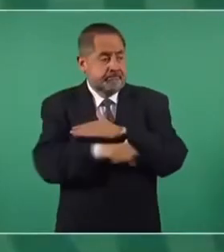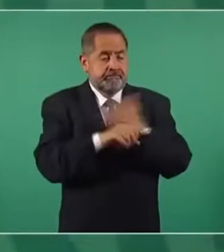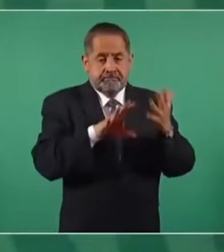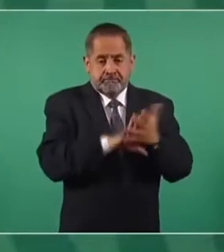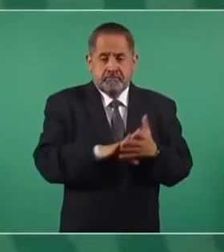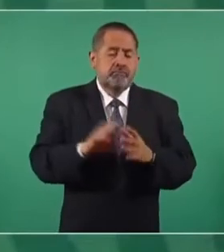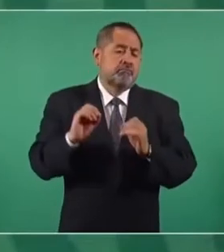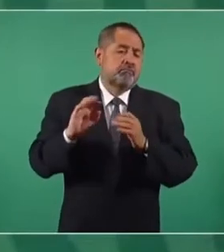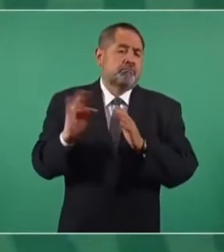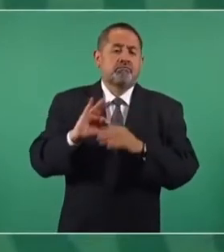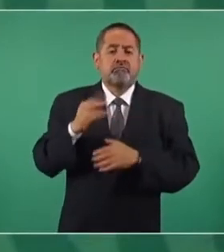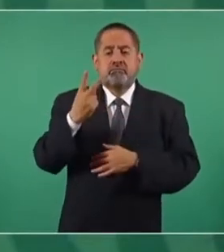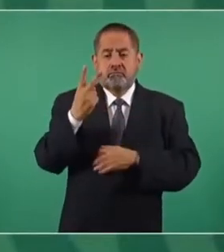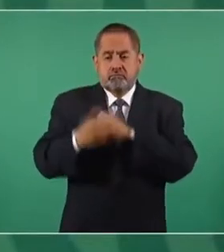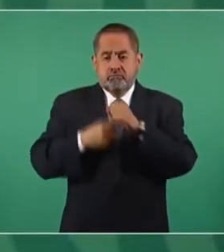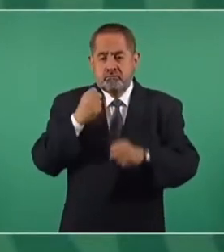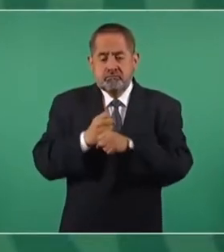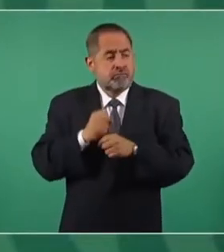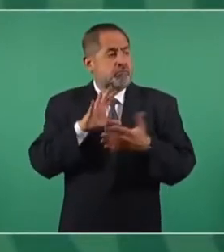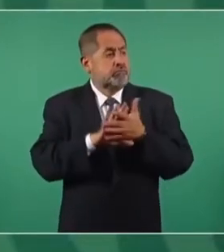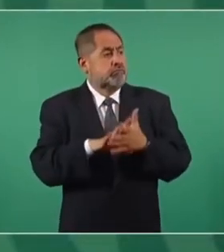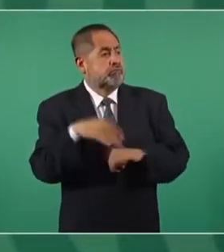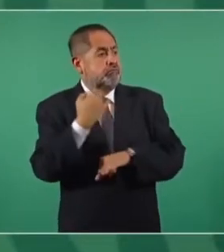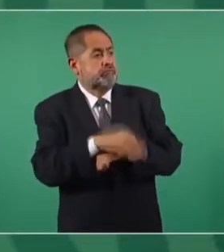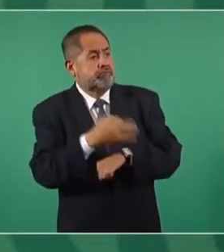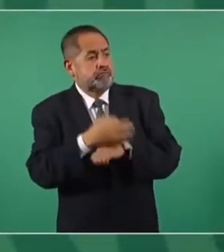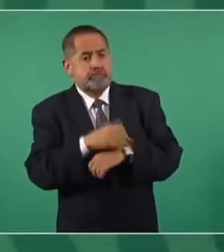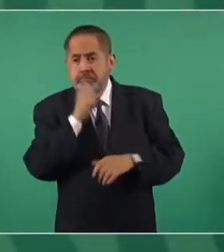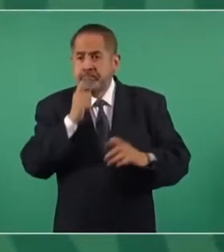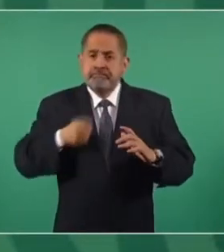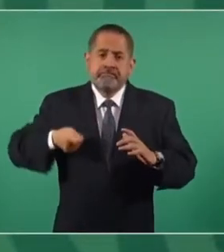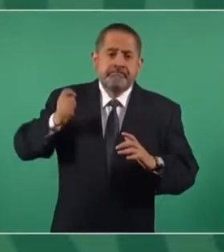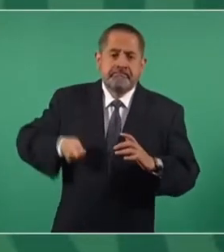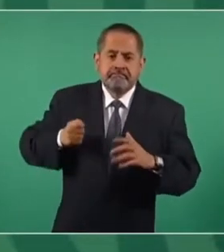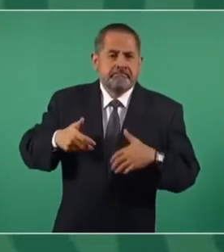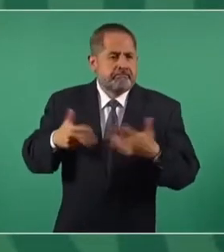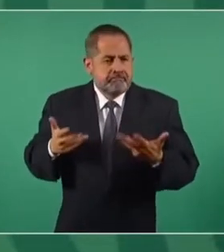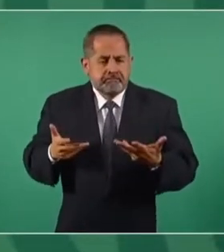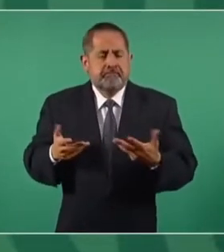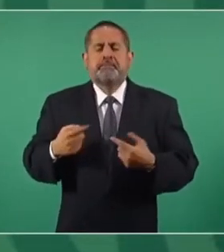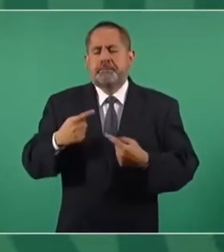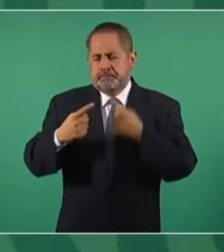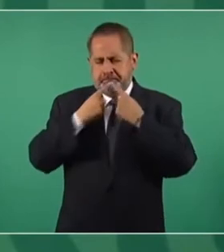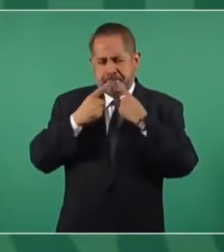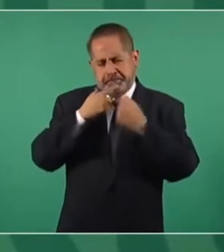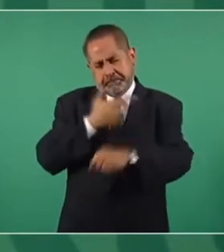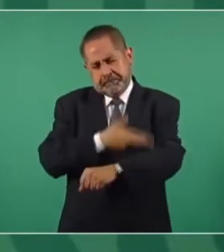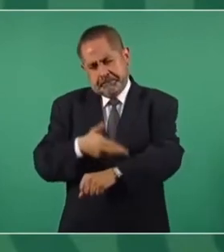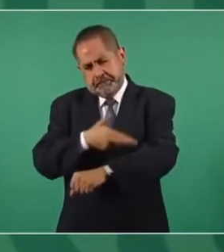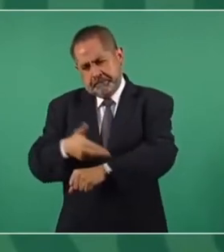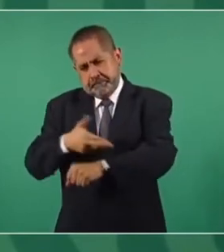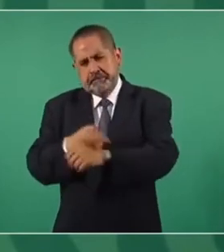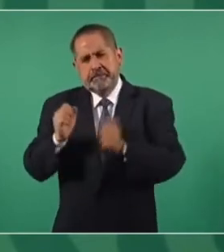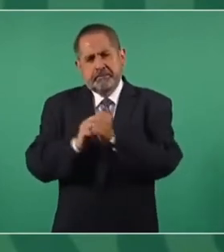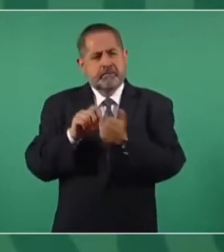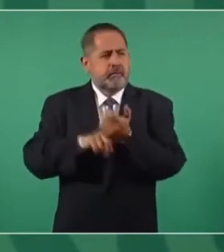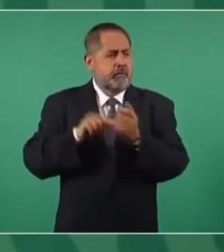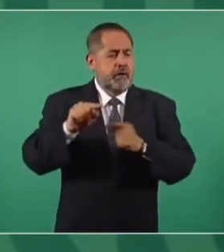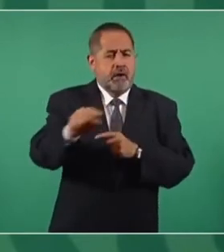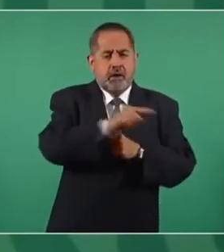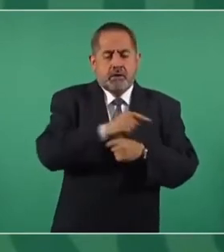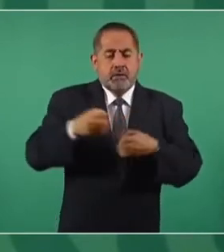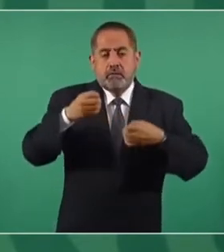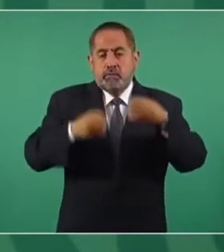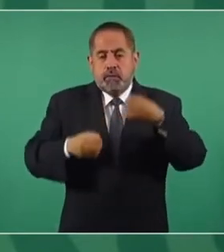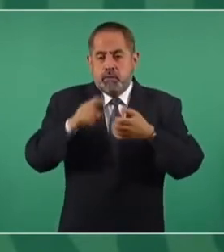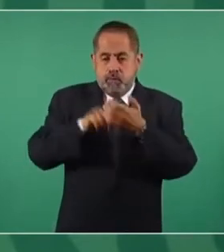dos años o más en prisión preventiva o sin sentencia. Realizamos las gestiones con los jueces competentes, la Suprema